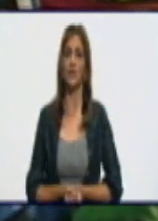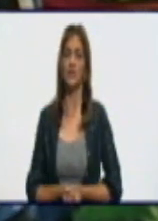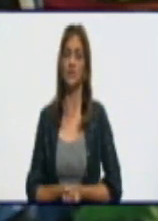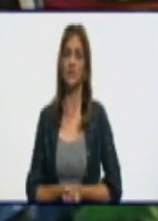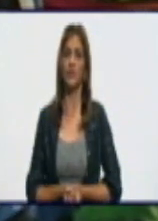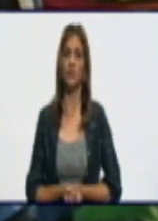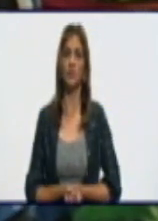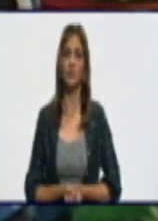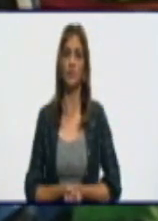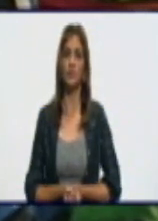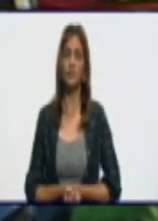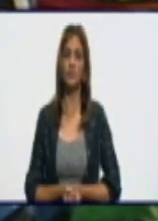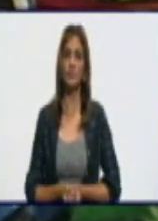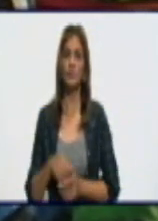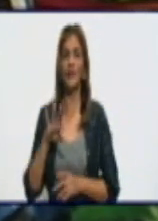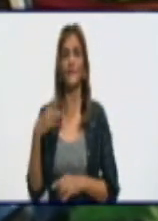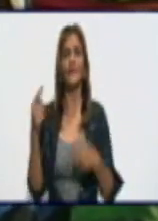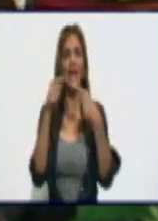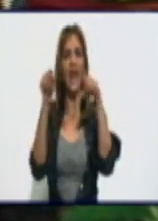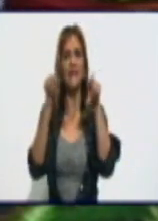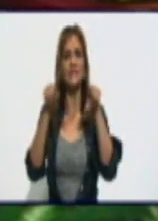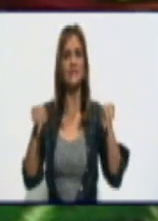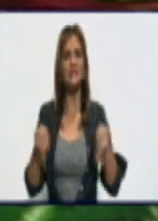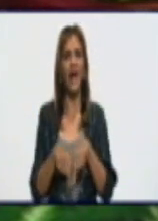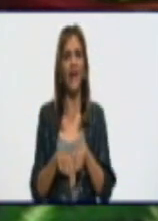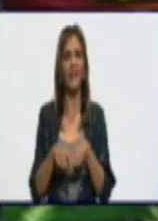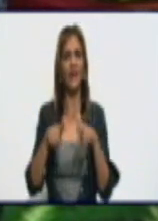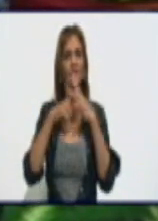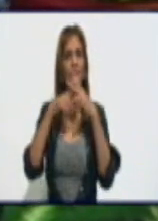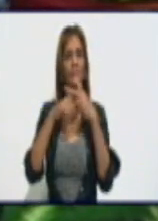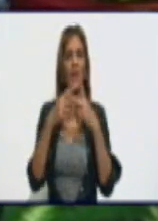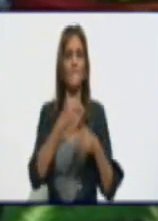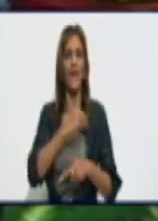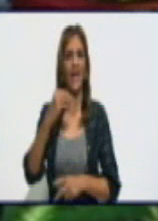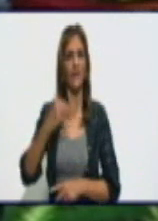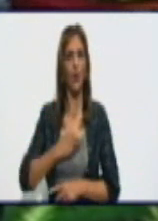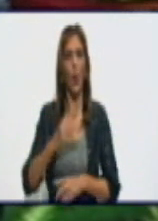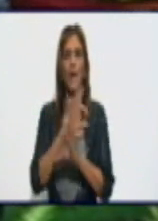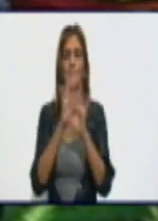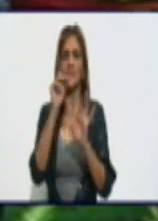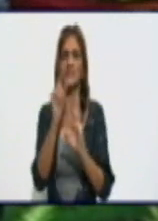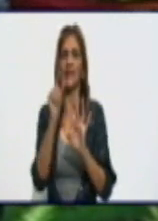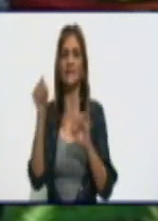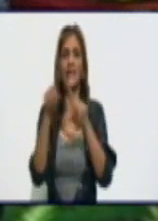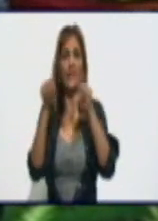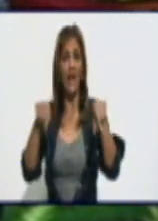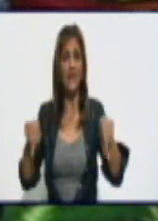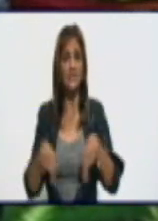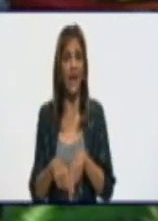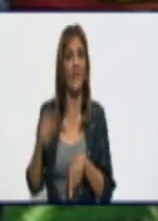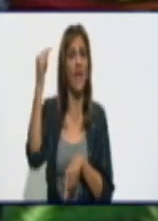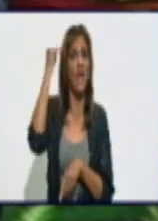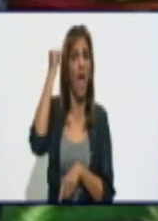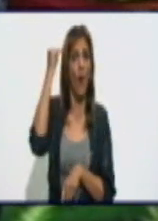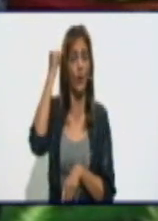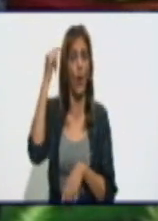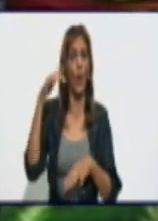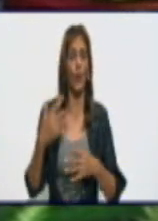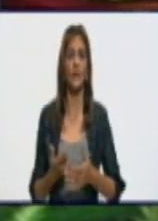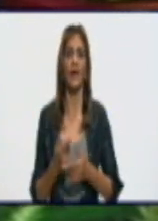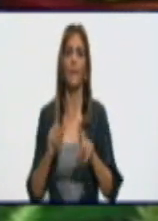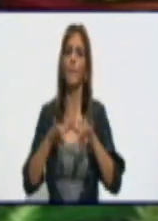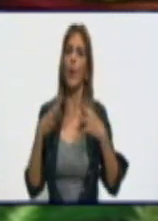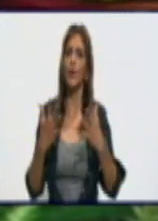de neurología del hospital especialistas, médicos, técnicos, enfermeras a partir del amor, la